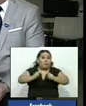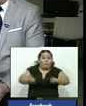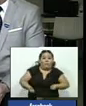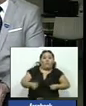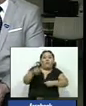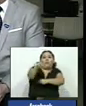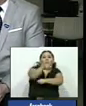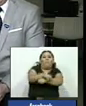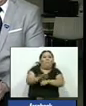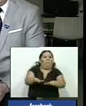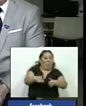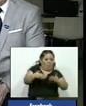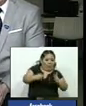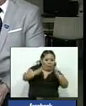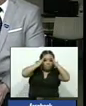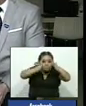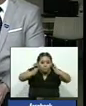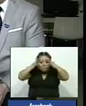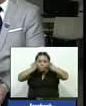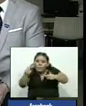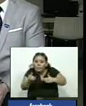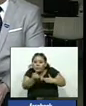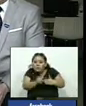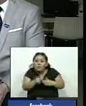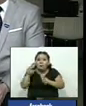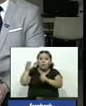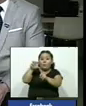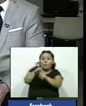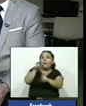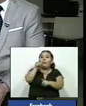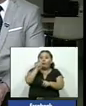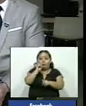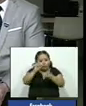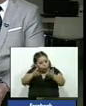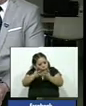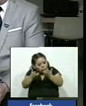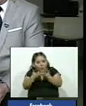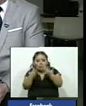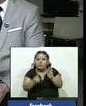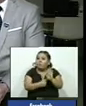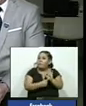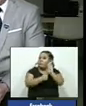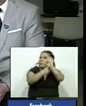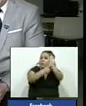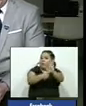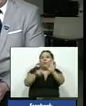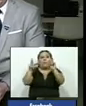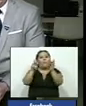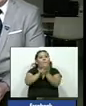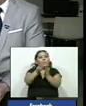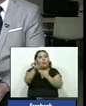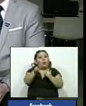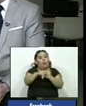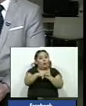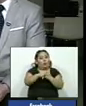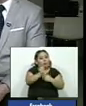atenciones a víctimas de la violencia por lo menos eso es lo que dice un estudio presentado por el programa Sanando Heridas